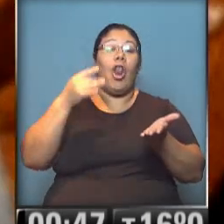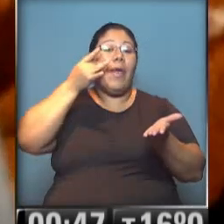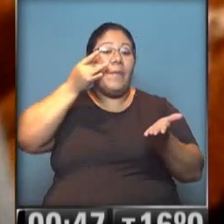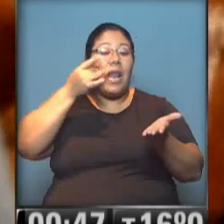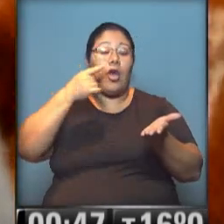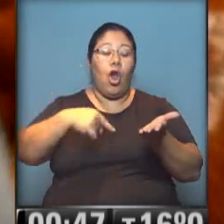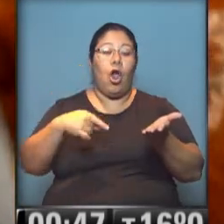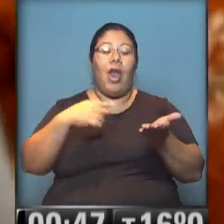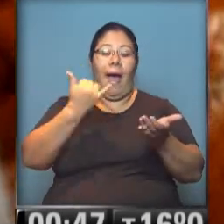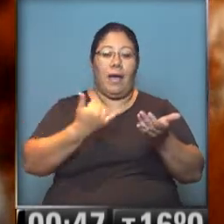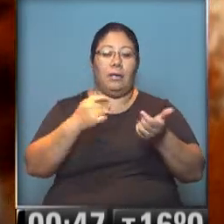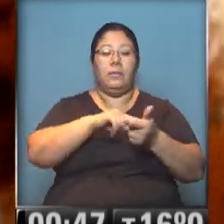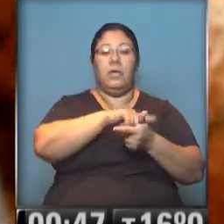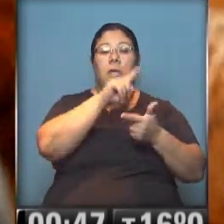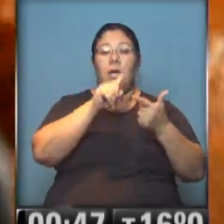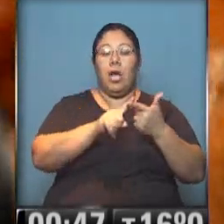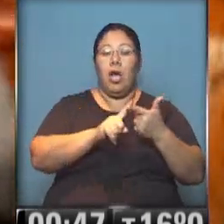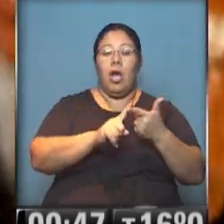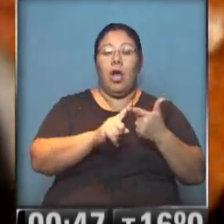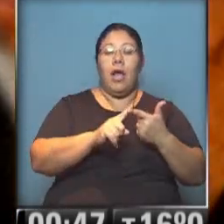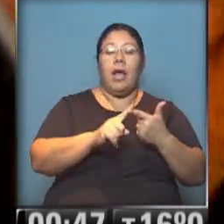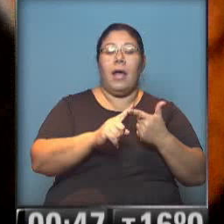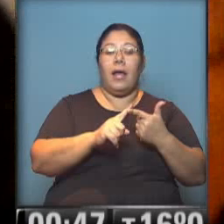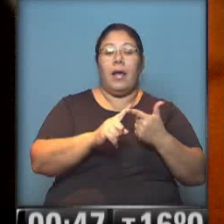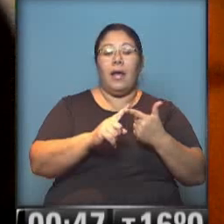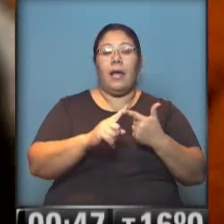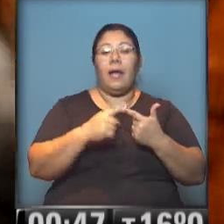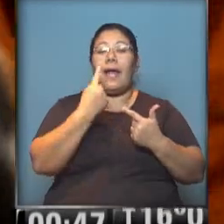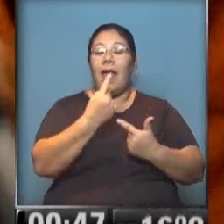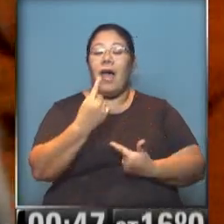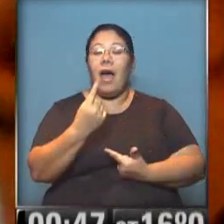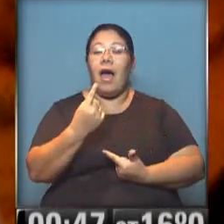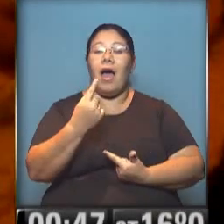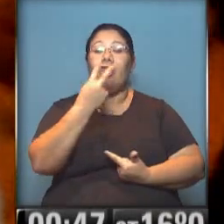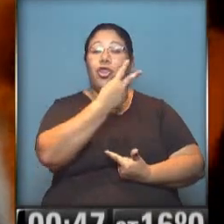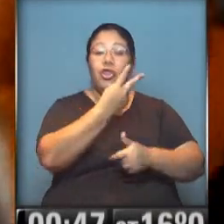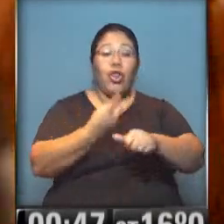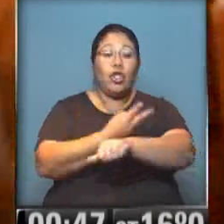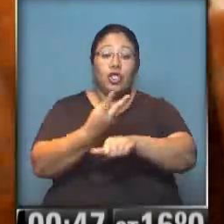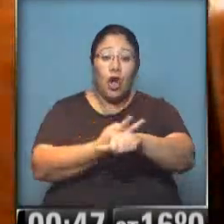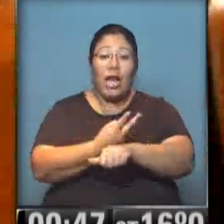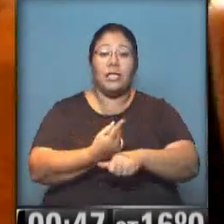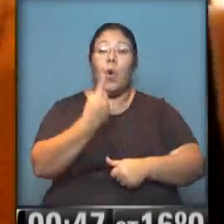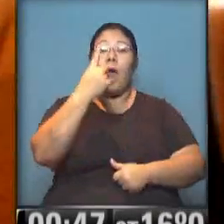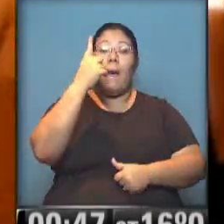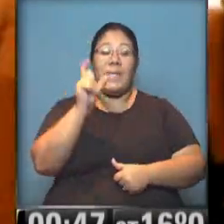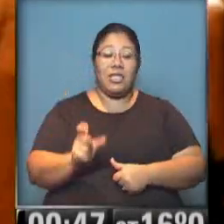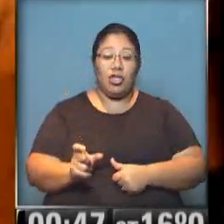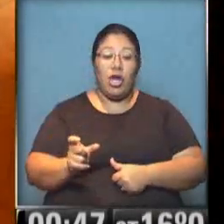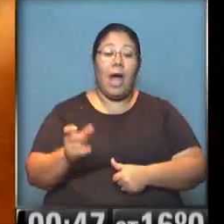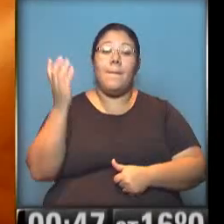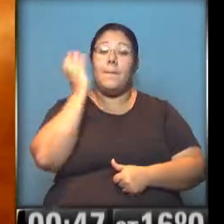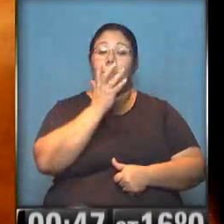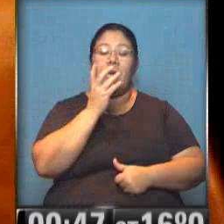muere una persona de raza negra en una situación relacionada con la policía o con las fuerzas de seguridad. Cada